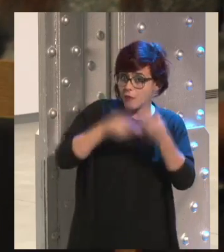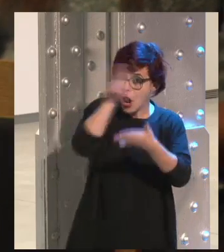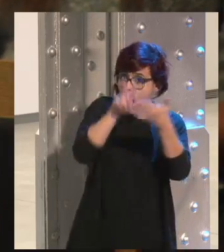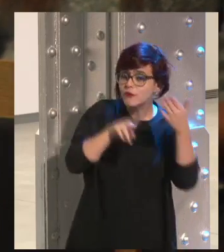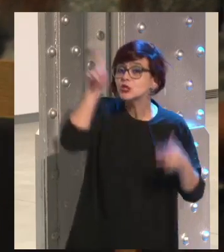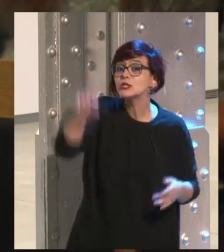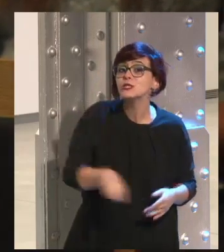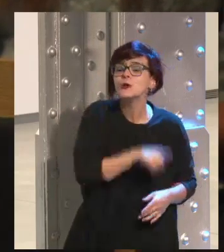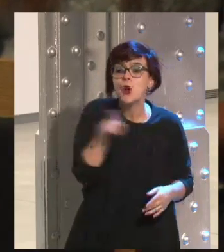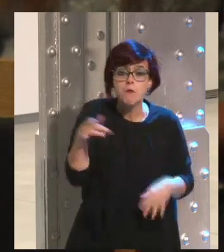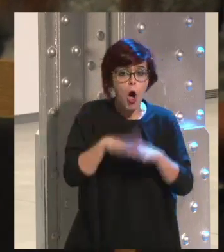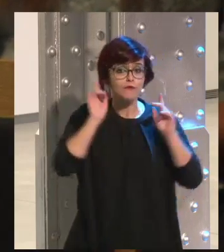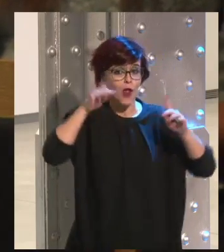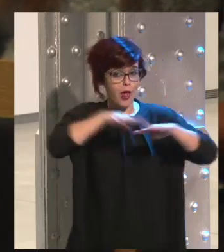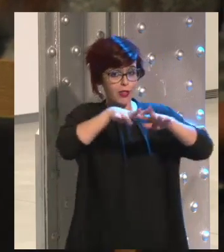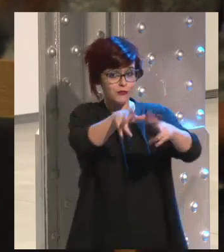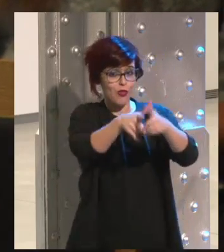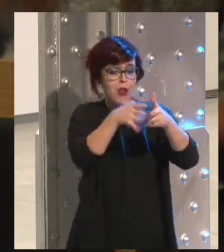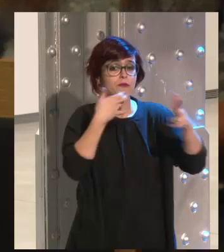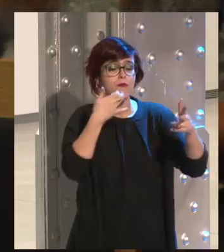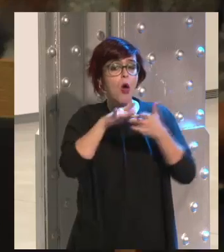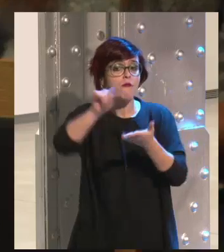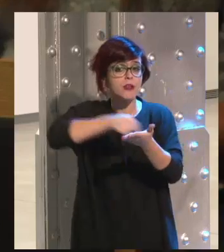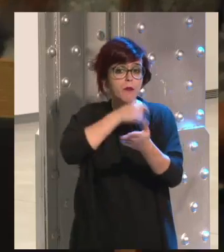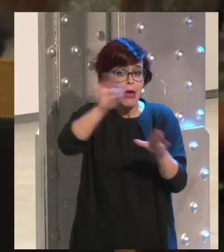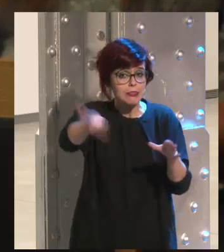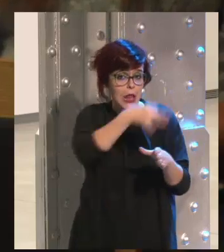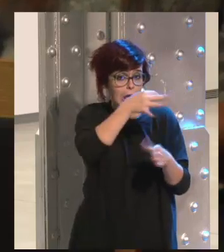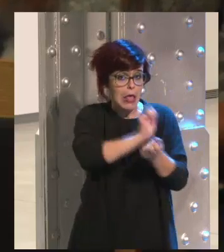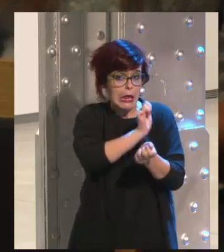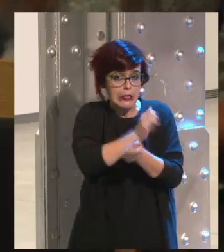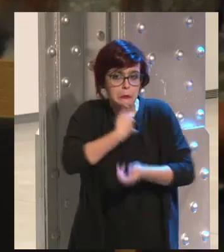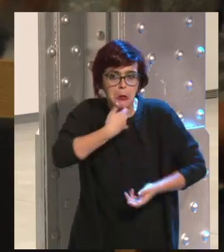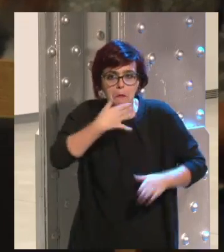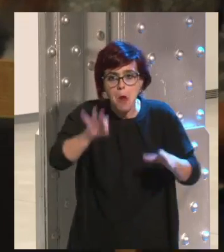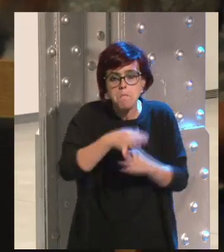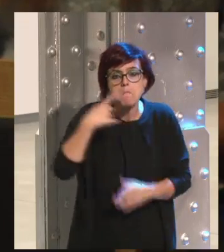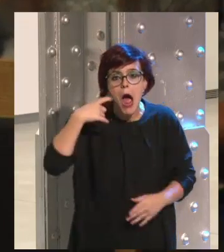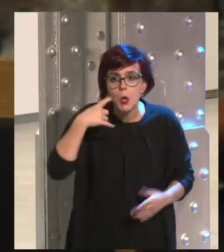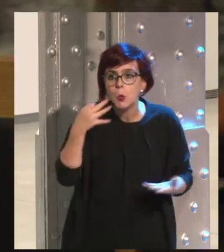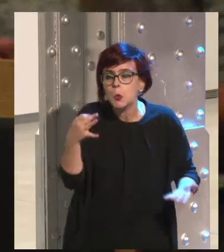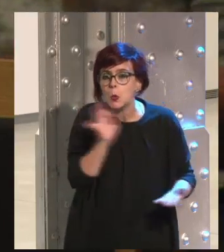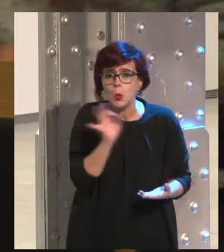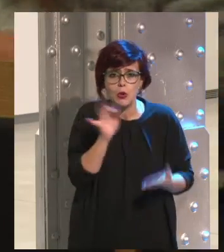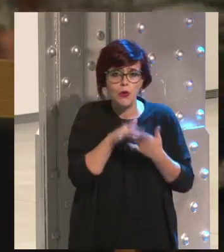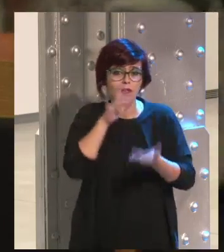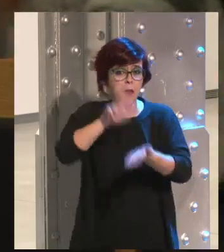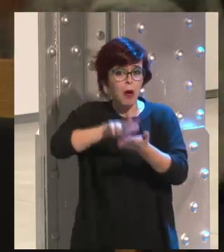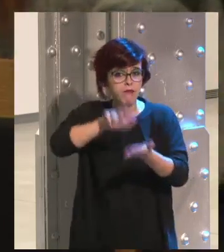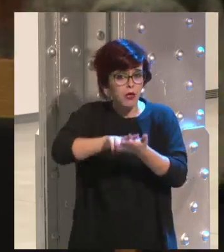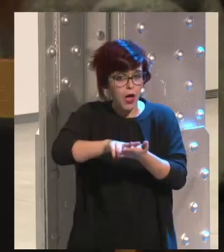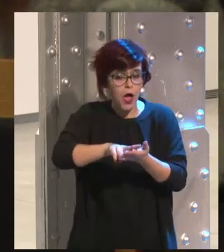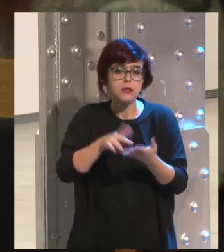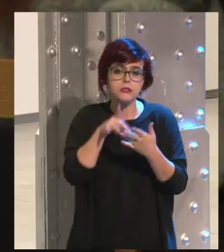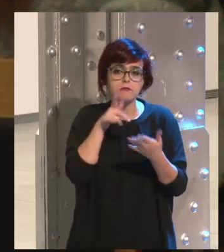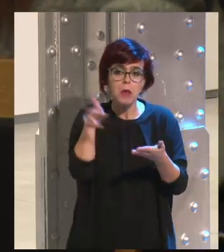pero ya no solo con las redes sociales, cuando yo he firmado una tarjeta de crédito, la misma hipoteca, o me he